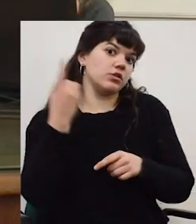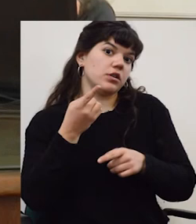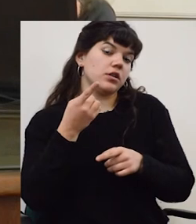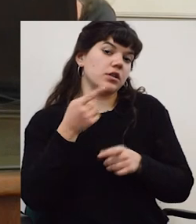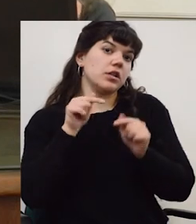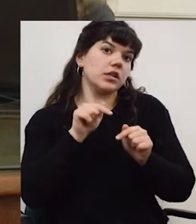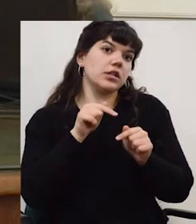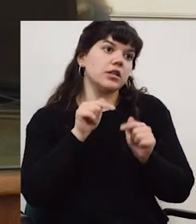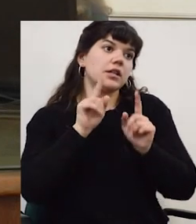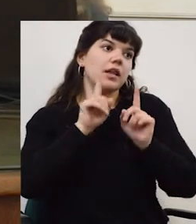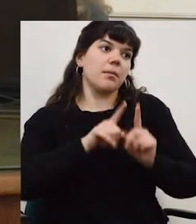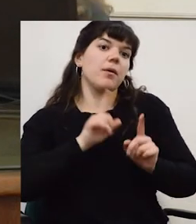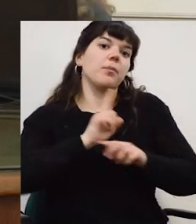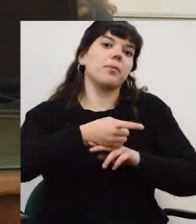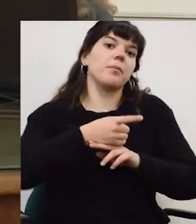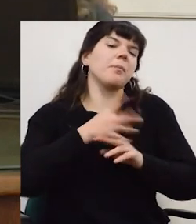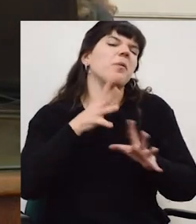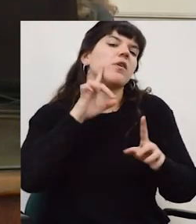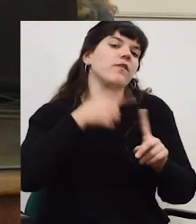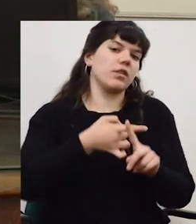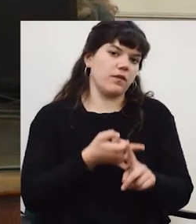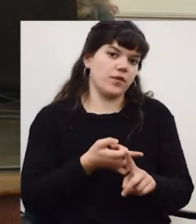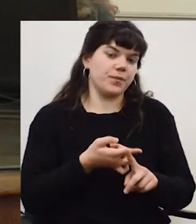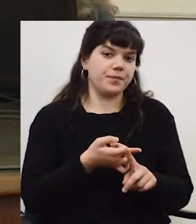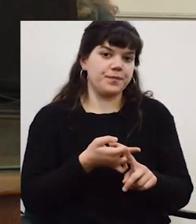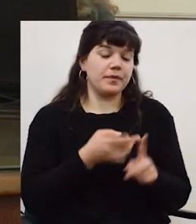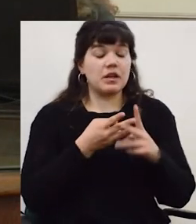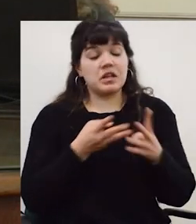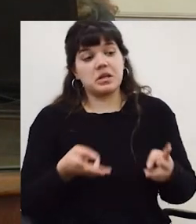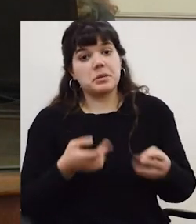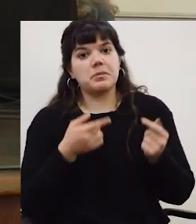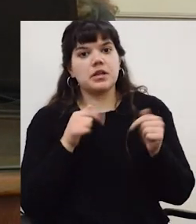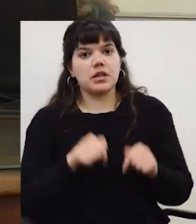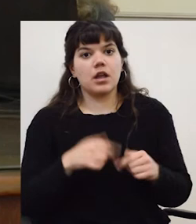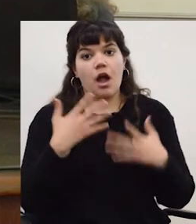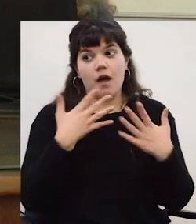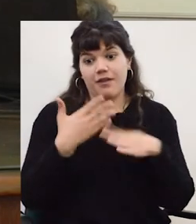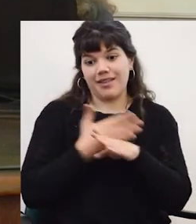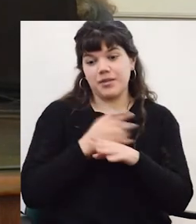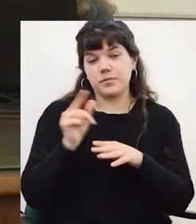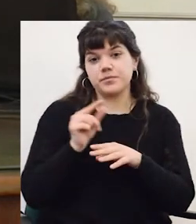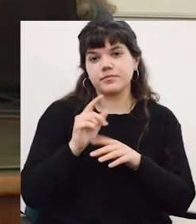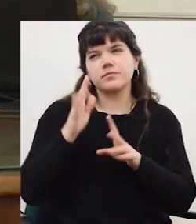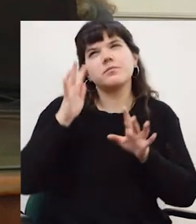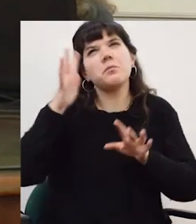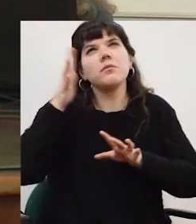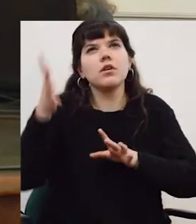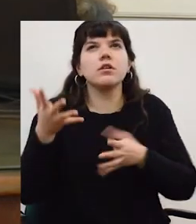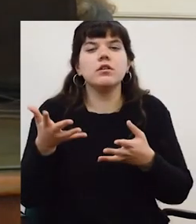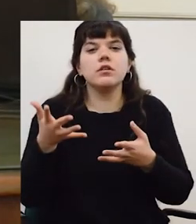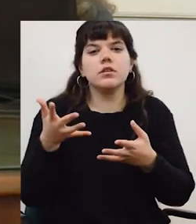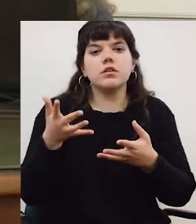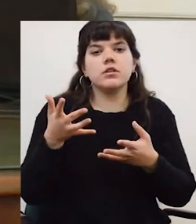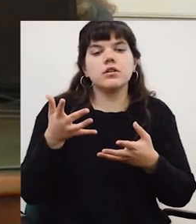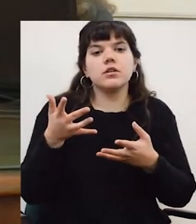a las redes académicas en relación a lo internacional es definir también el para qué en general y